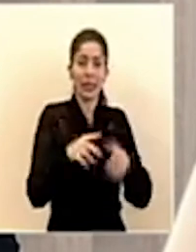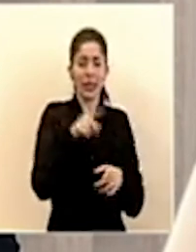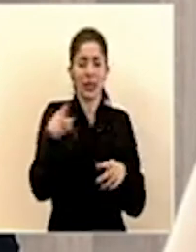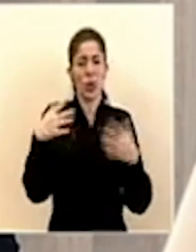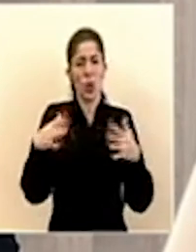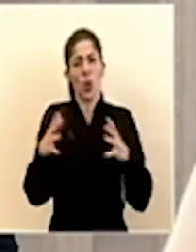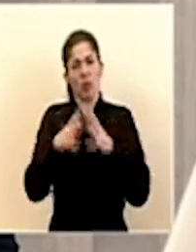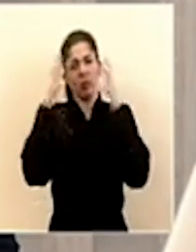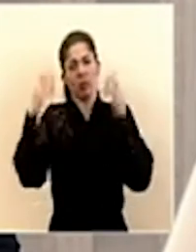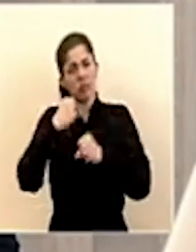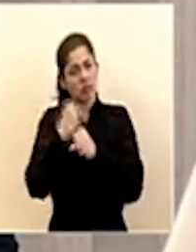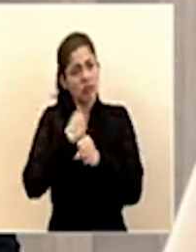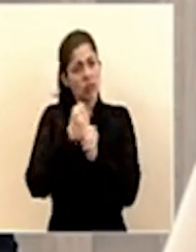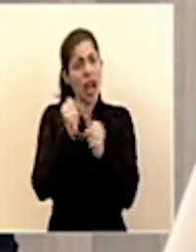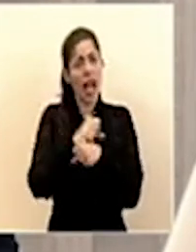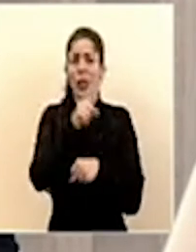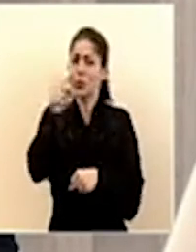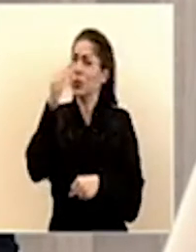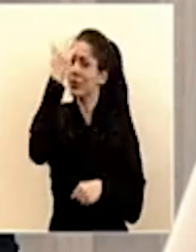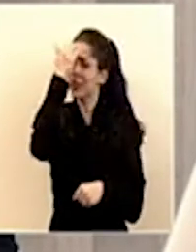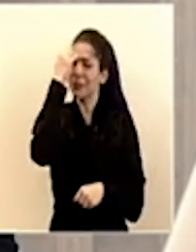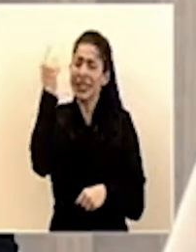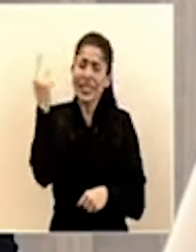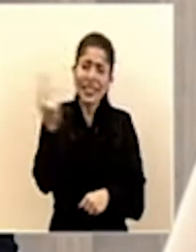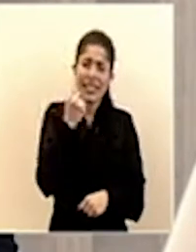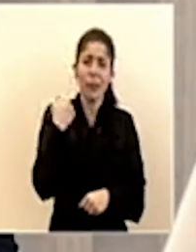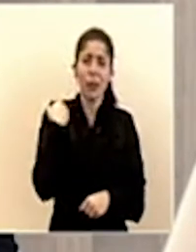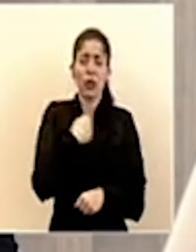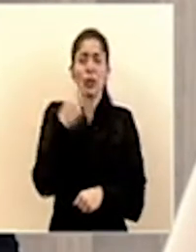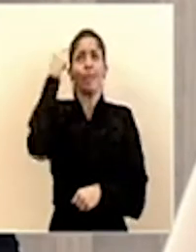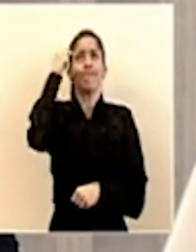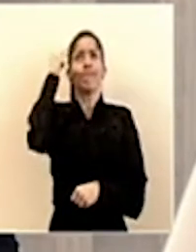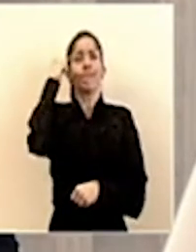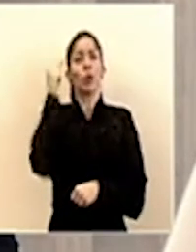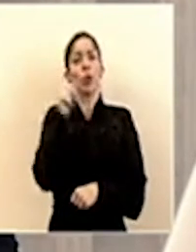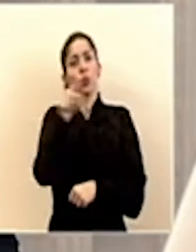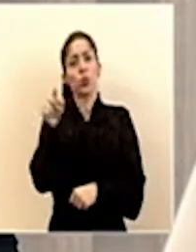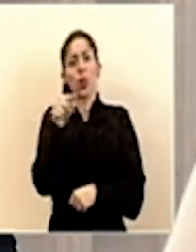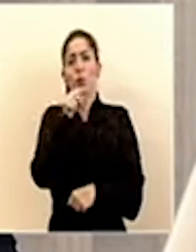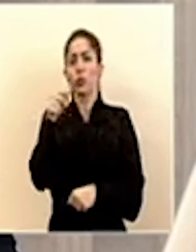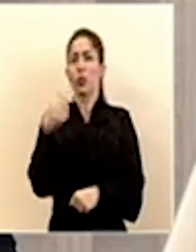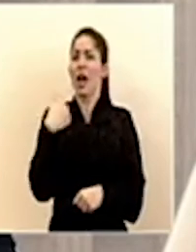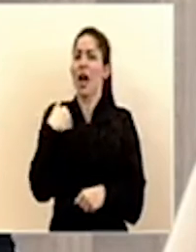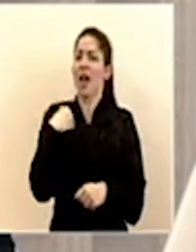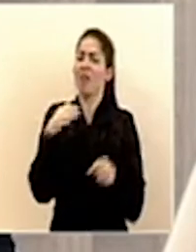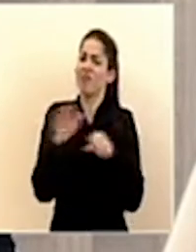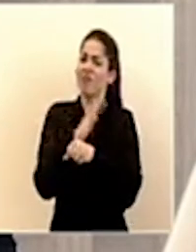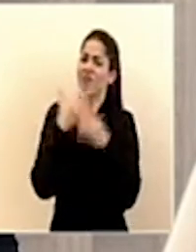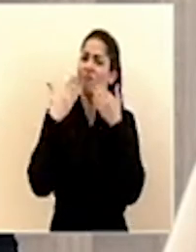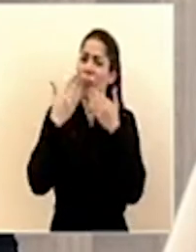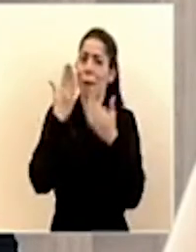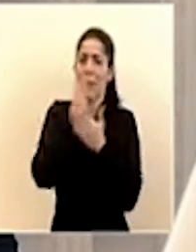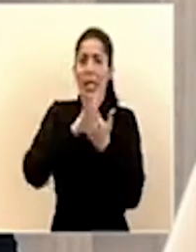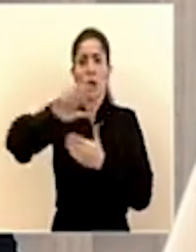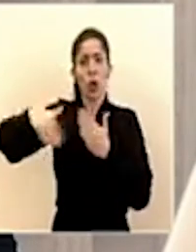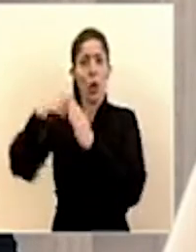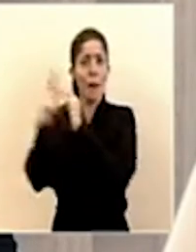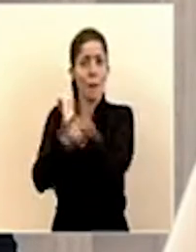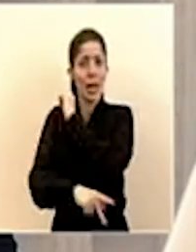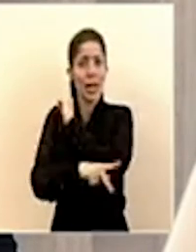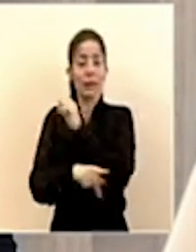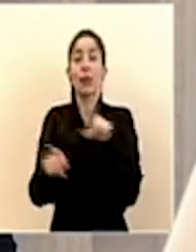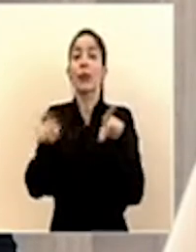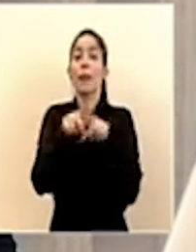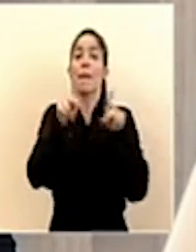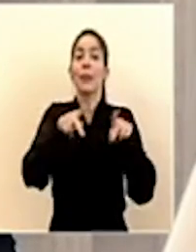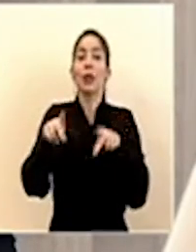labor que están haciendo sepan que siempre los tenemos presentes y tienen todo el agradecimiento del país también al personal